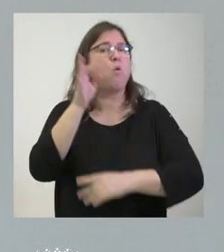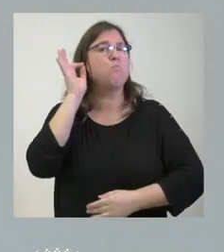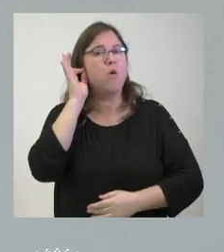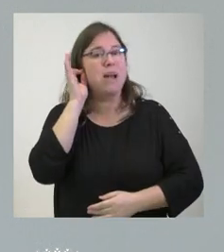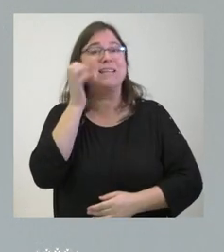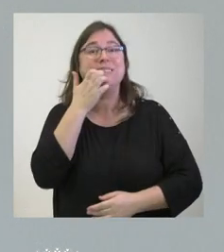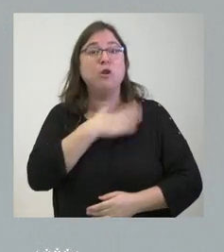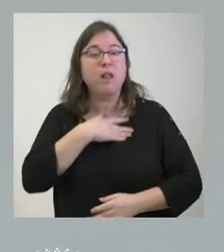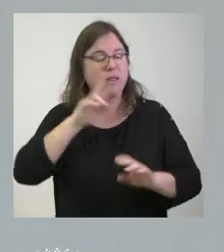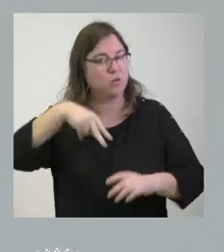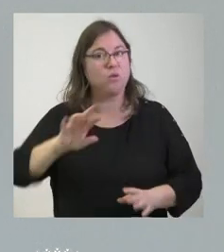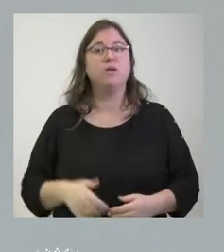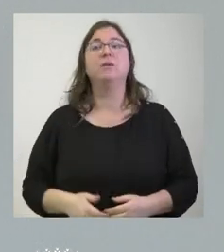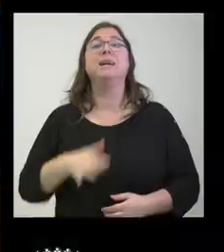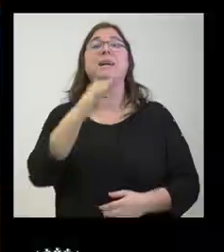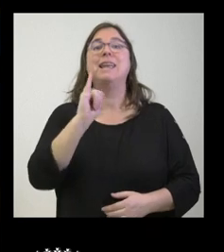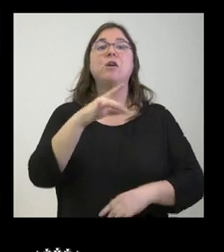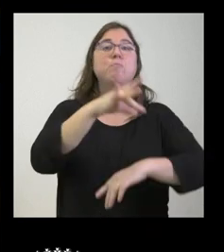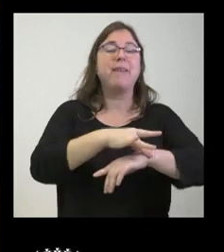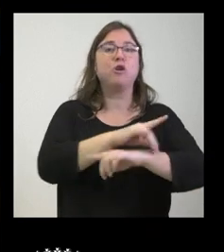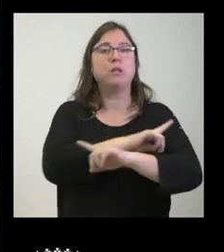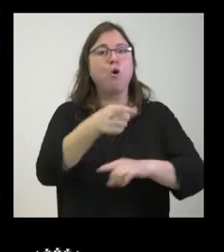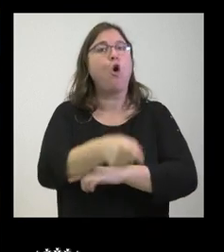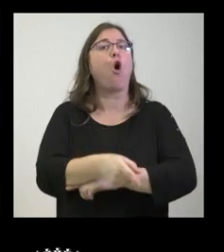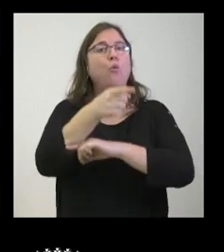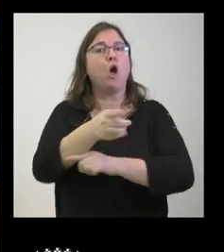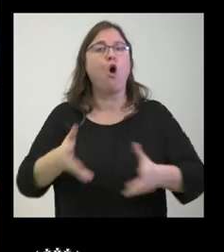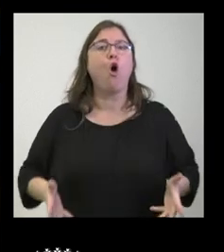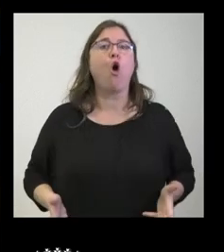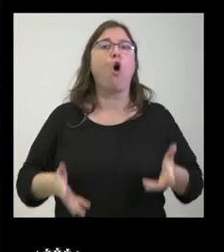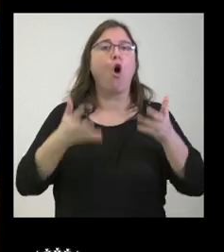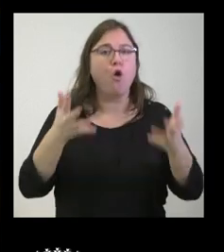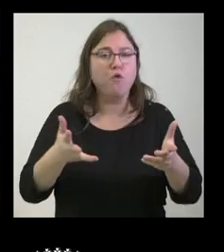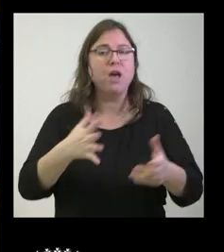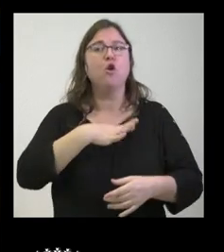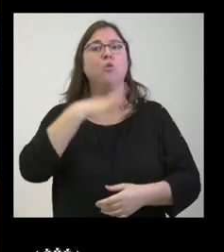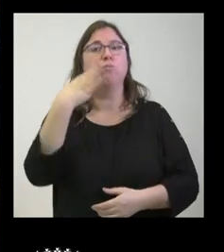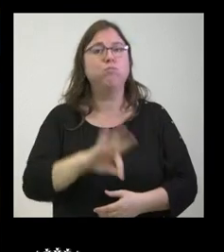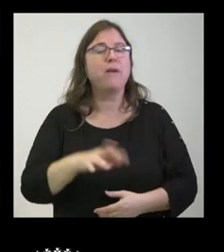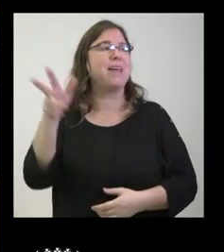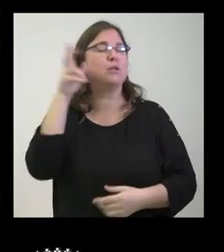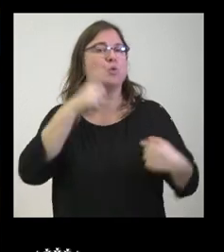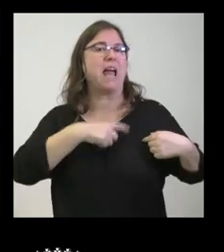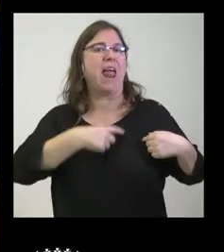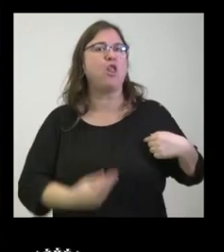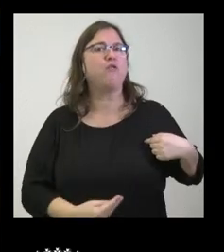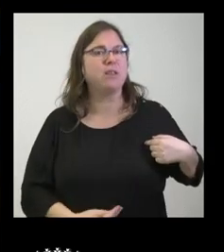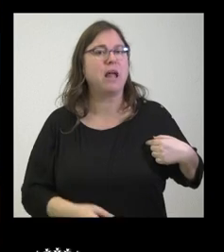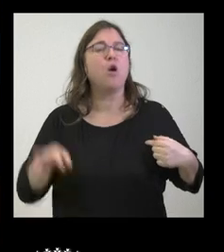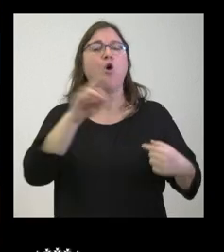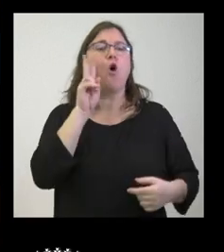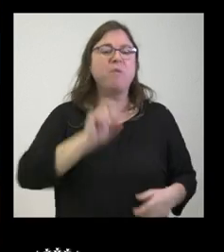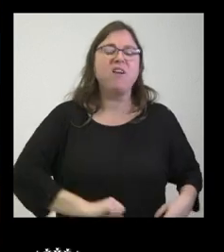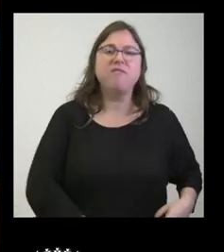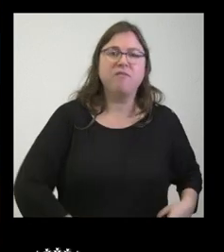nada que ellas no quieran hacer ni a los médicos obligarles a que ofrezcan a las mujeres la posibilidad de escuchar el latido fetal o de ver el